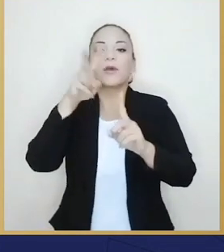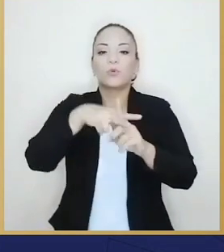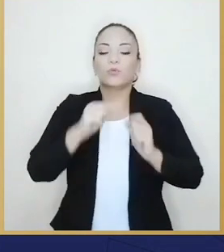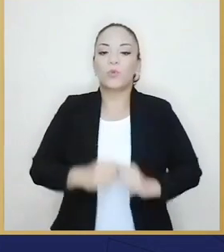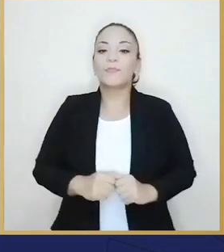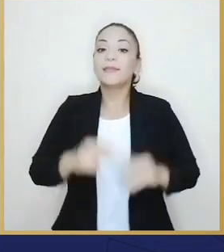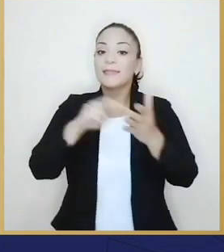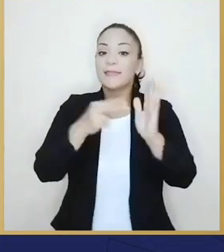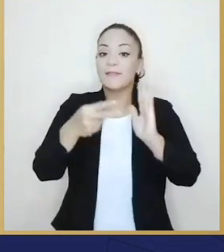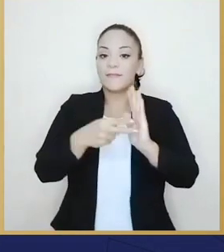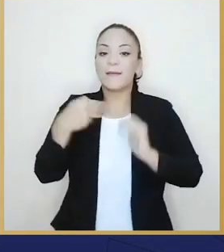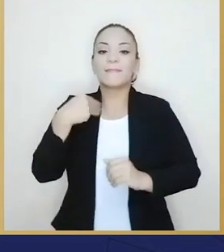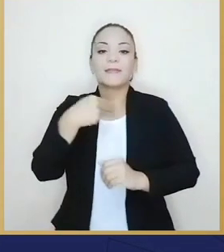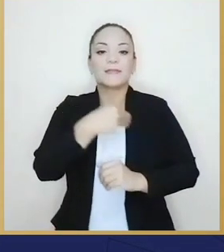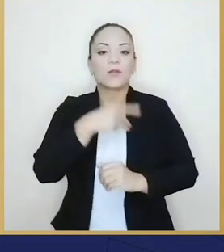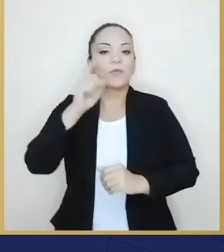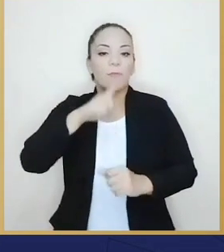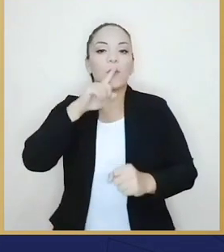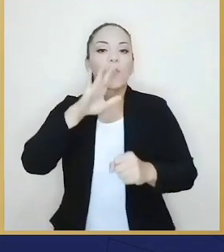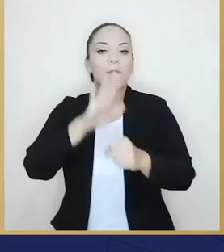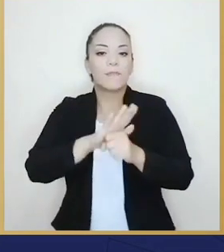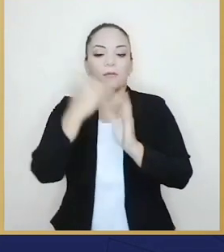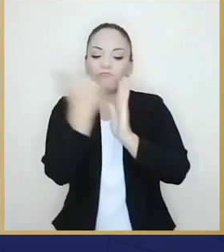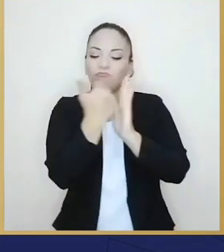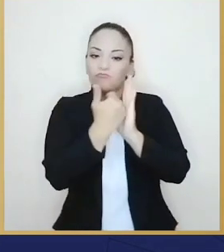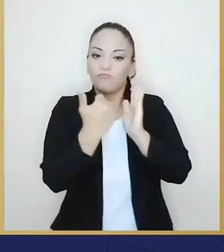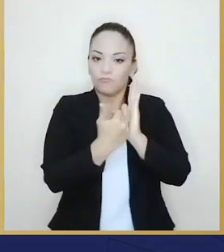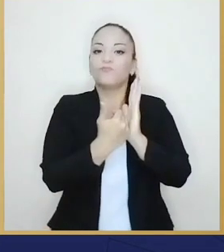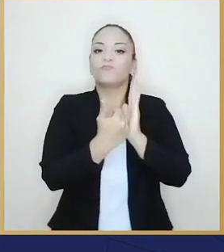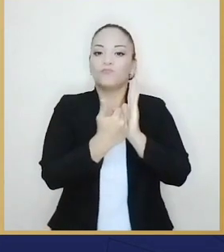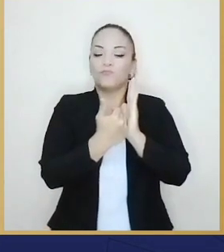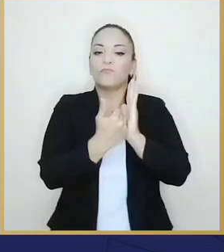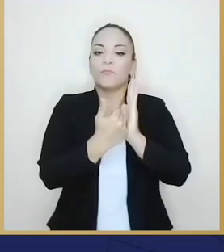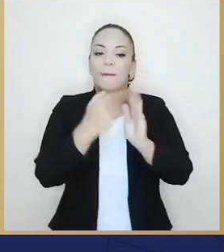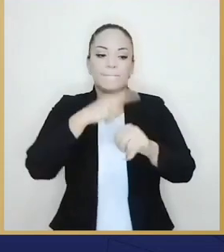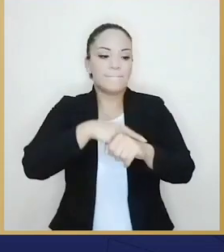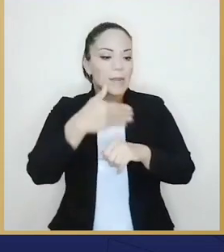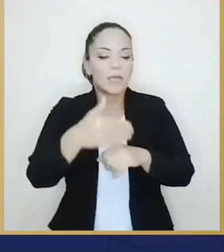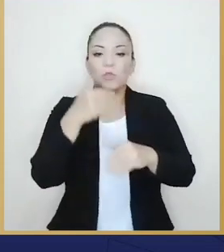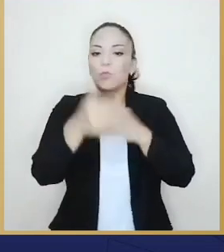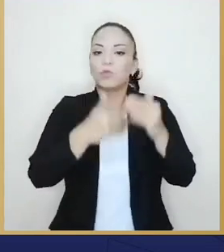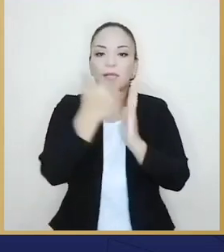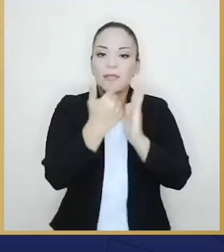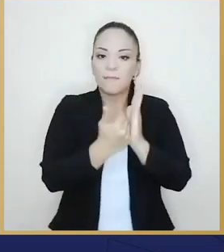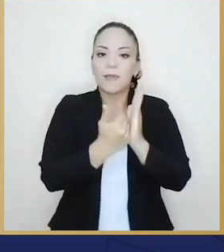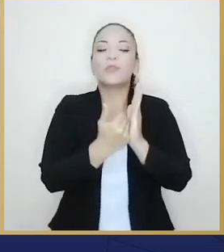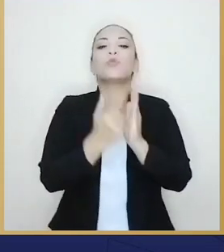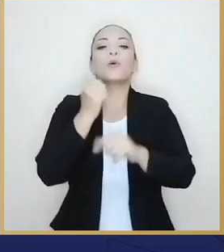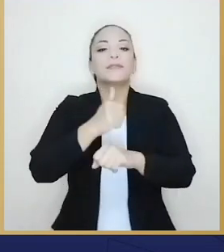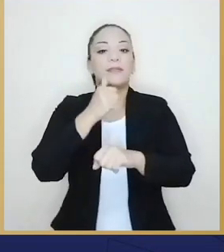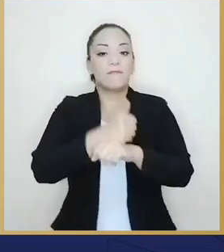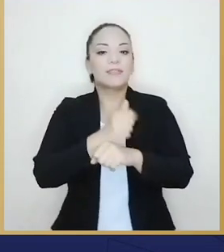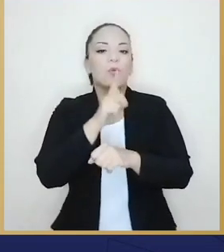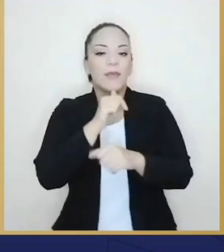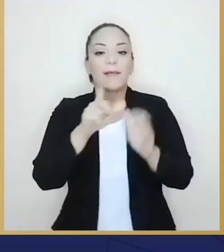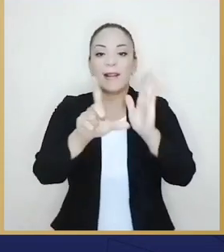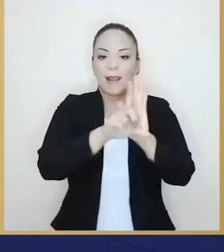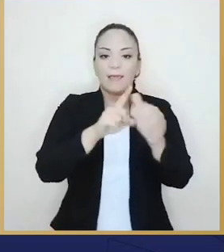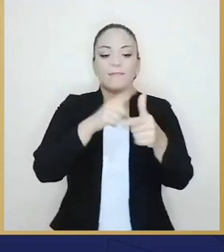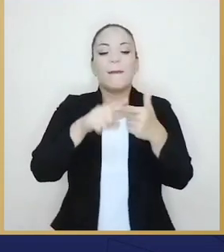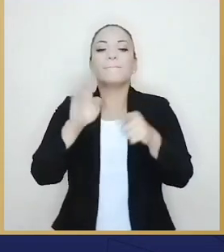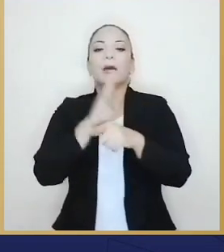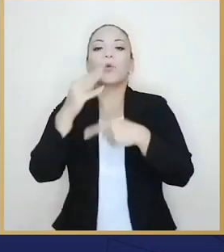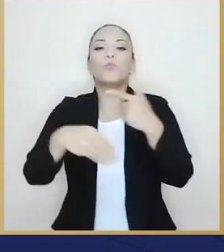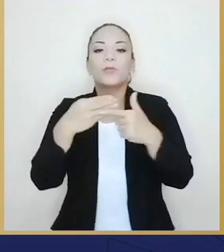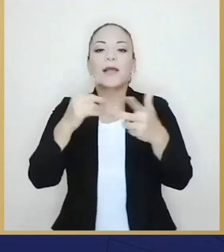ministerio deba cumplir letra a letra los plazos y procedimientos establecidos por la ley, por el Banco Mundial y la Contraloría General